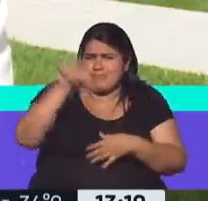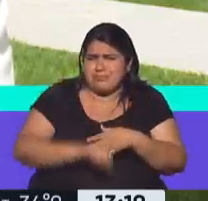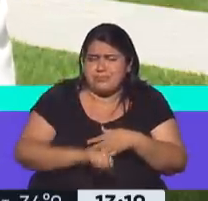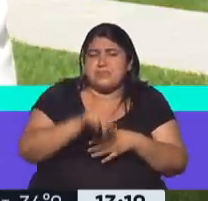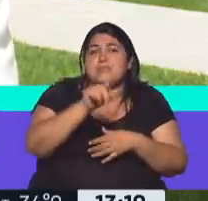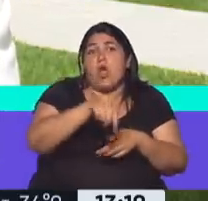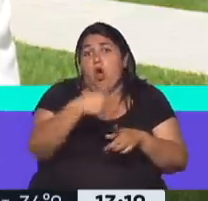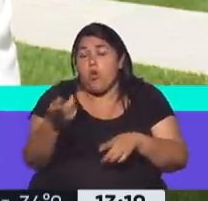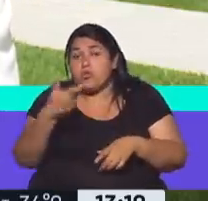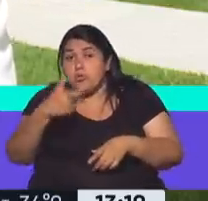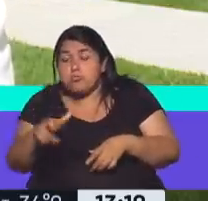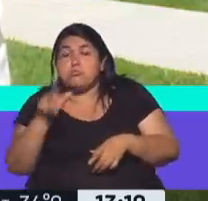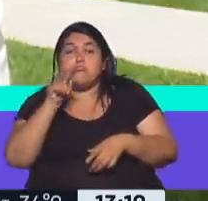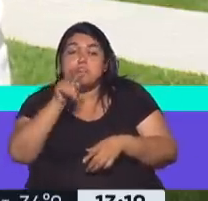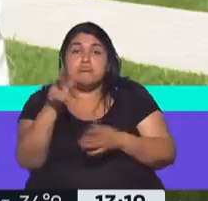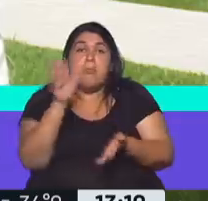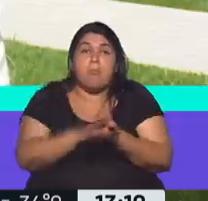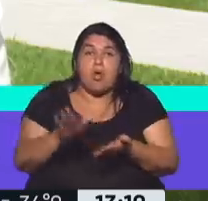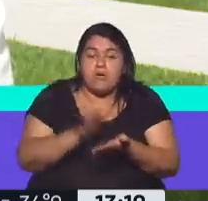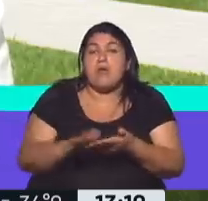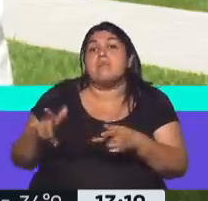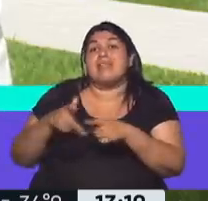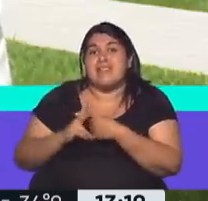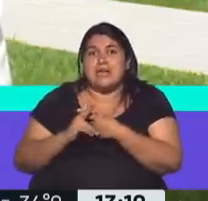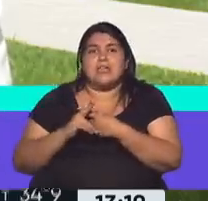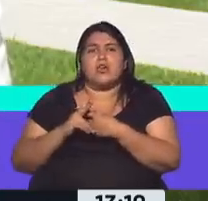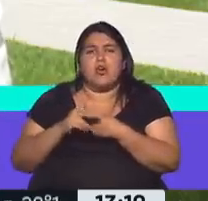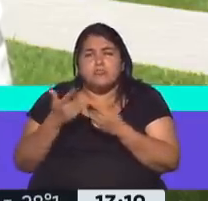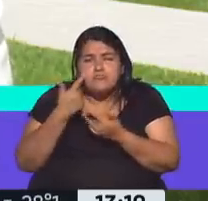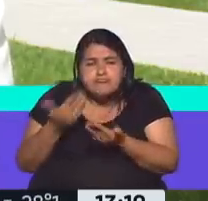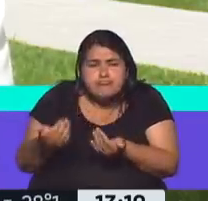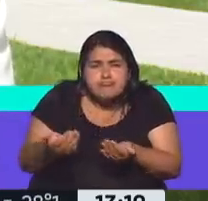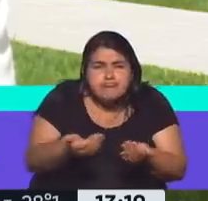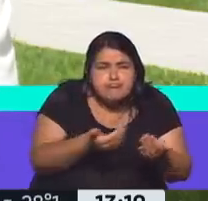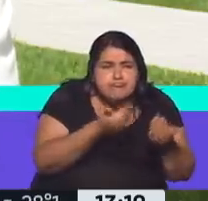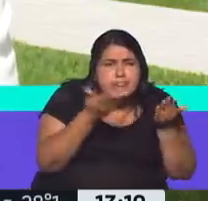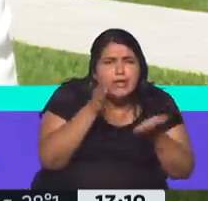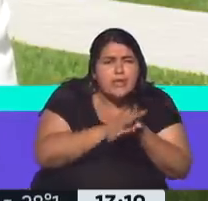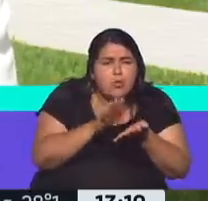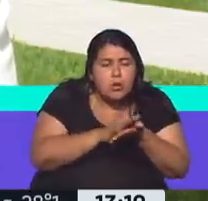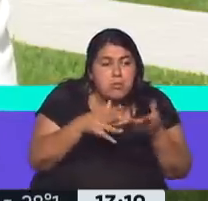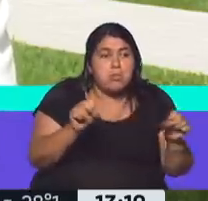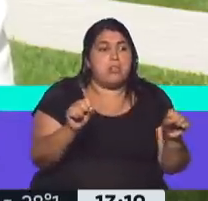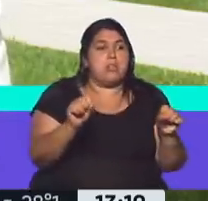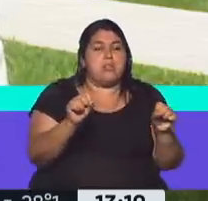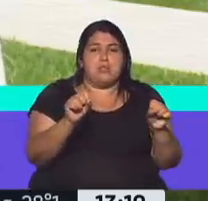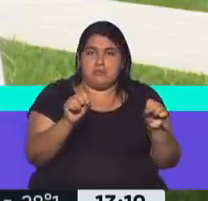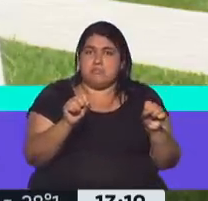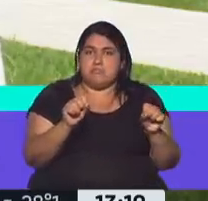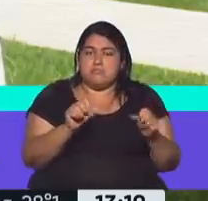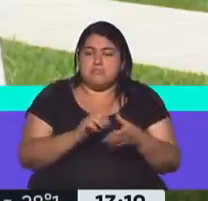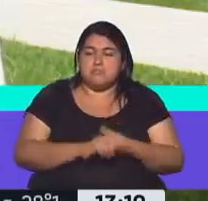ser reutilizados, entonces los técnicos los estaban probando para ver qué podían reutilizar cuando aparecieron estos archivos.